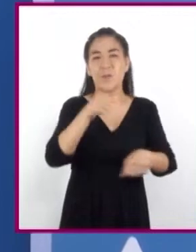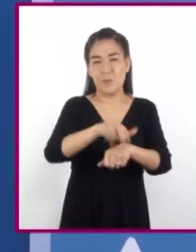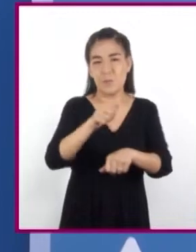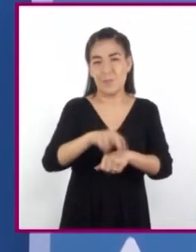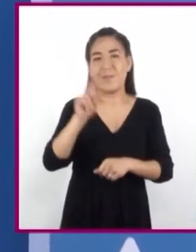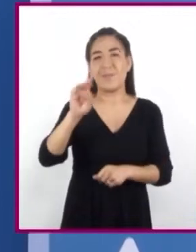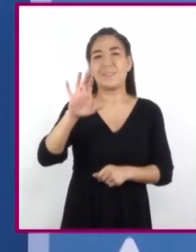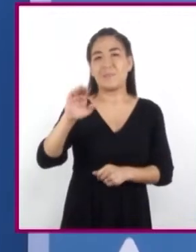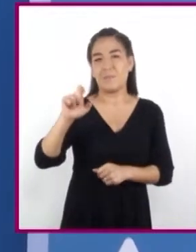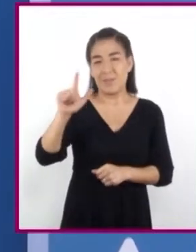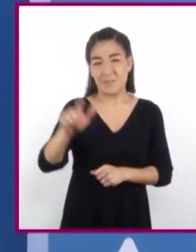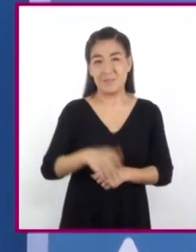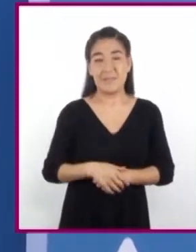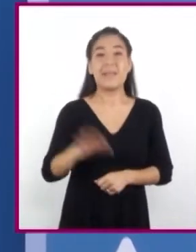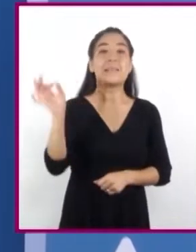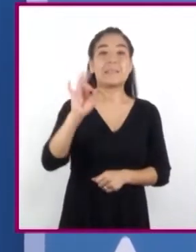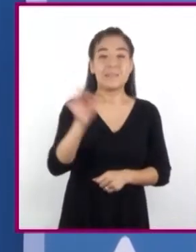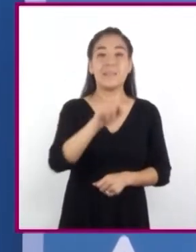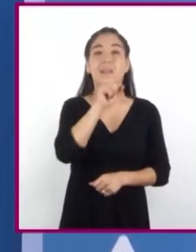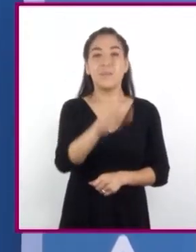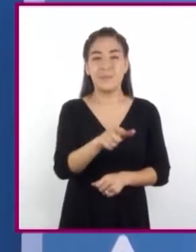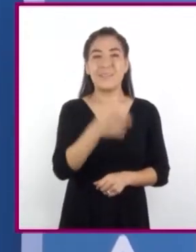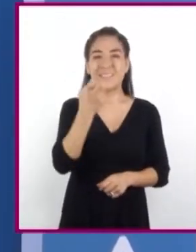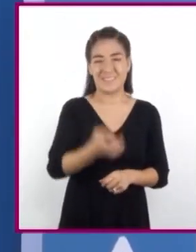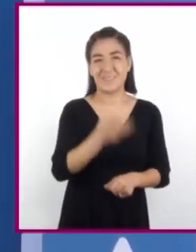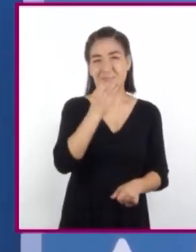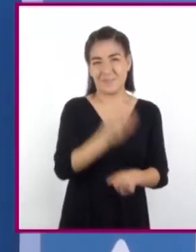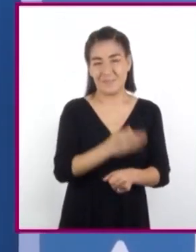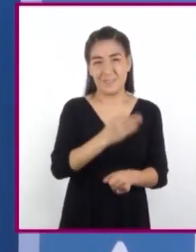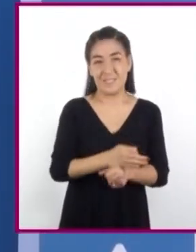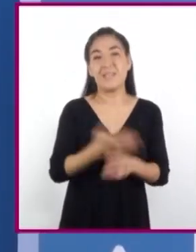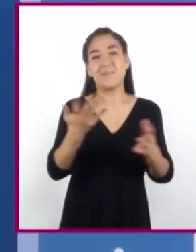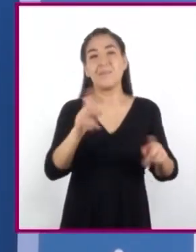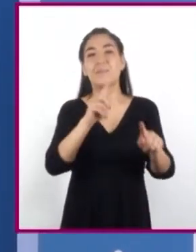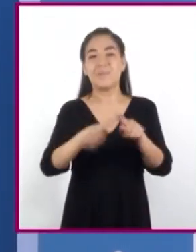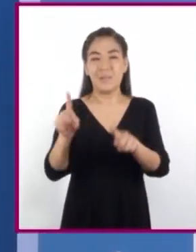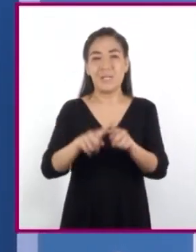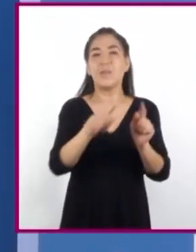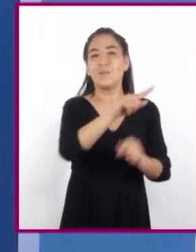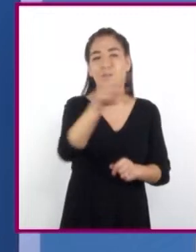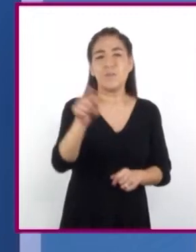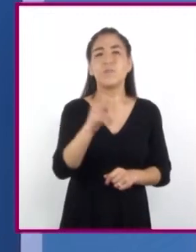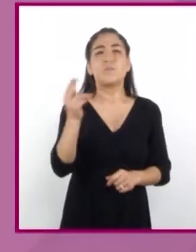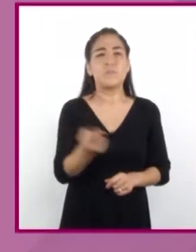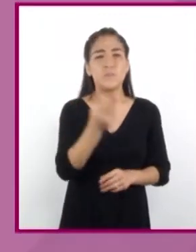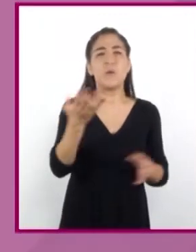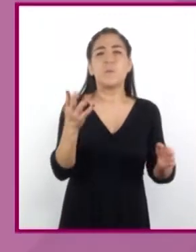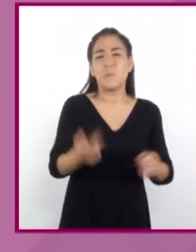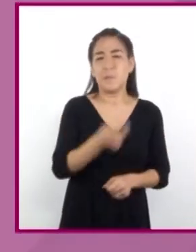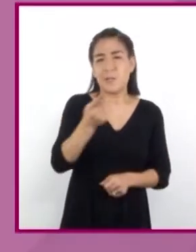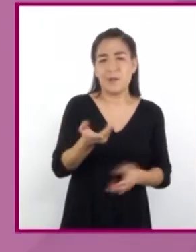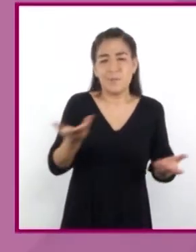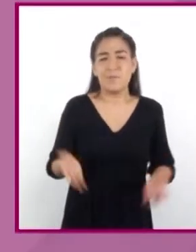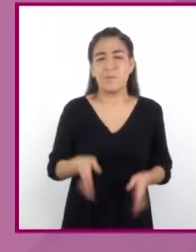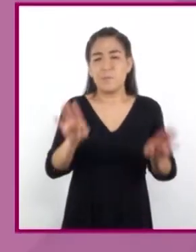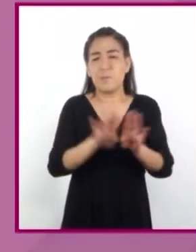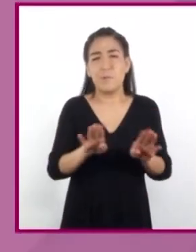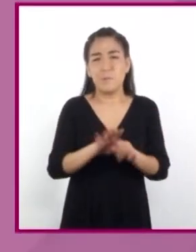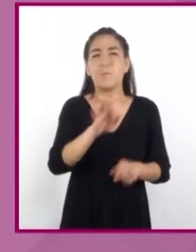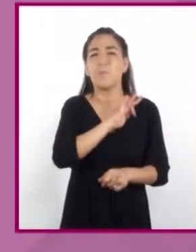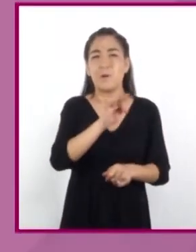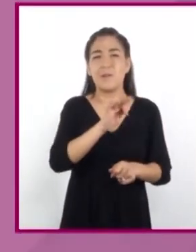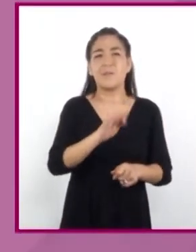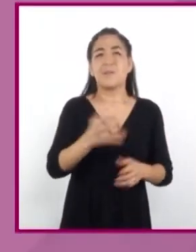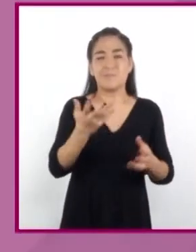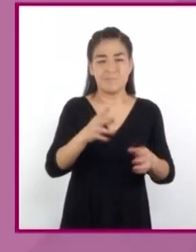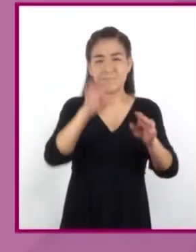decimales. Es probable que ante esta situación, varias y varios de ustedes se pregunten, ¿cómo podemos completar